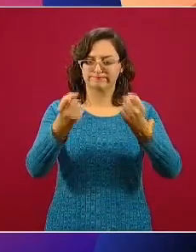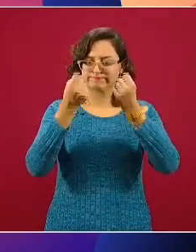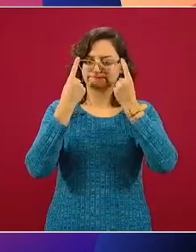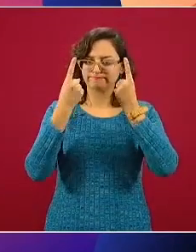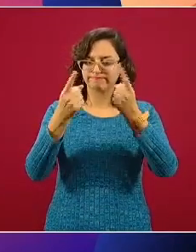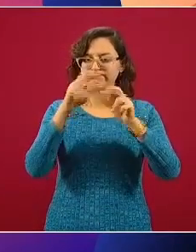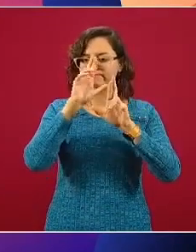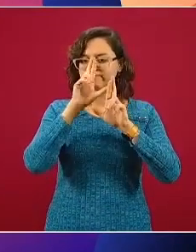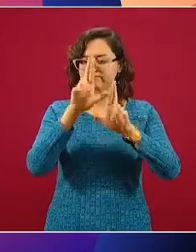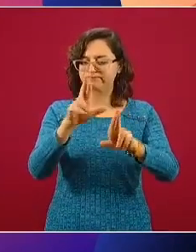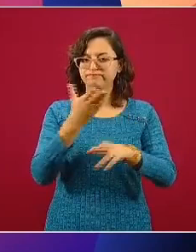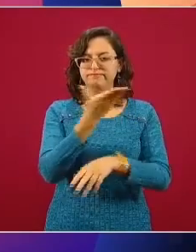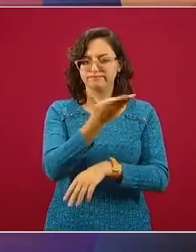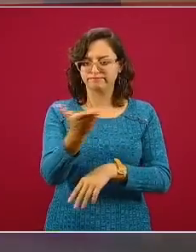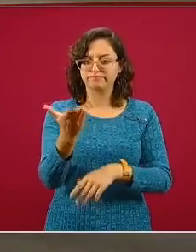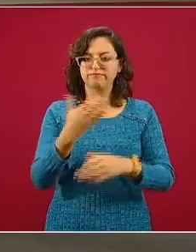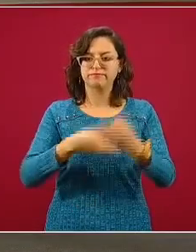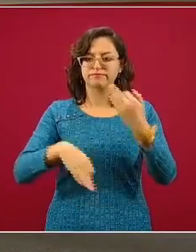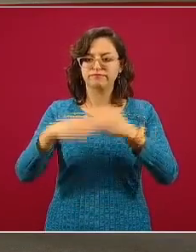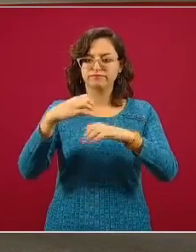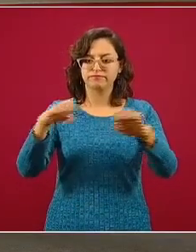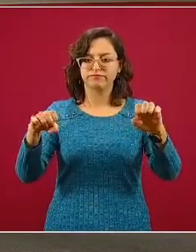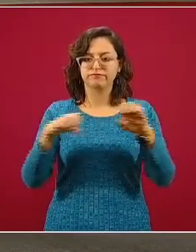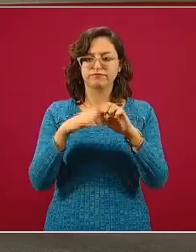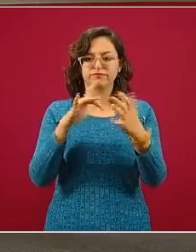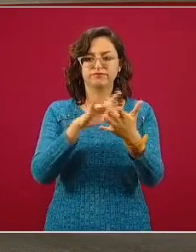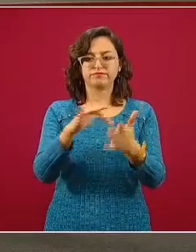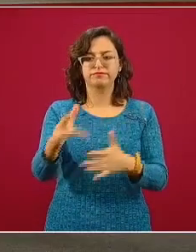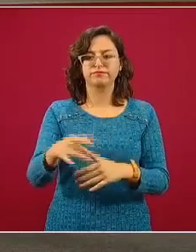para usted y todo su equipo de colaboradores. Gracias.